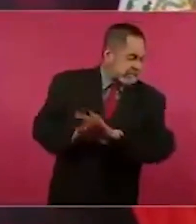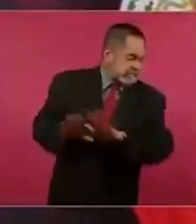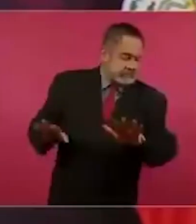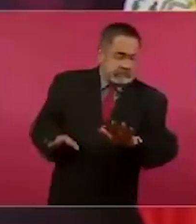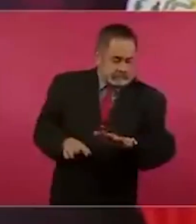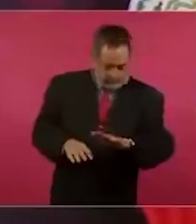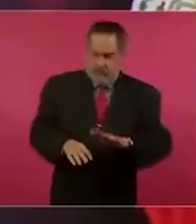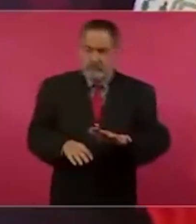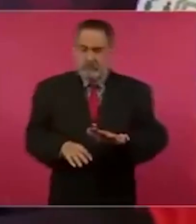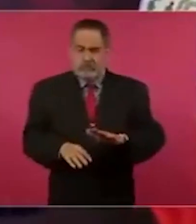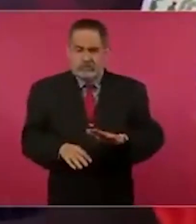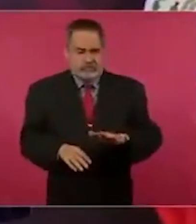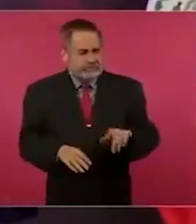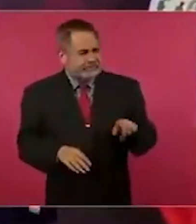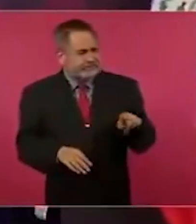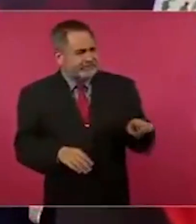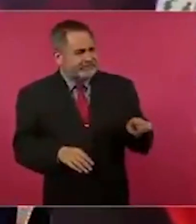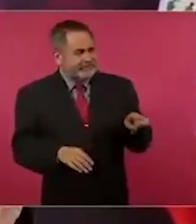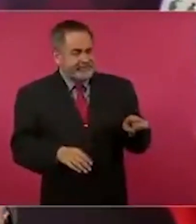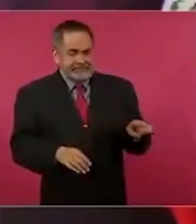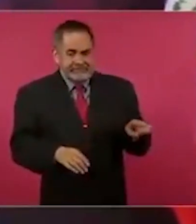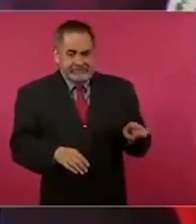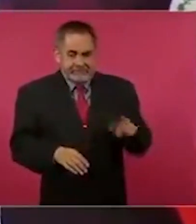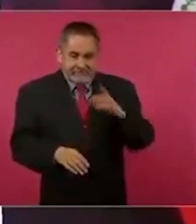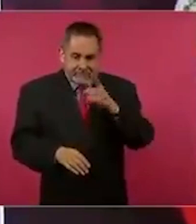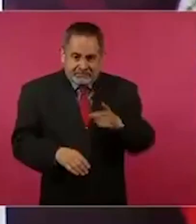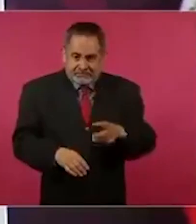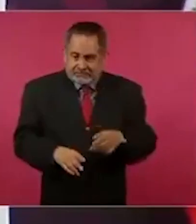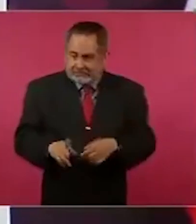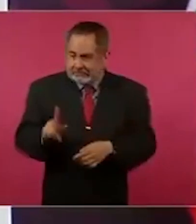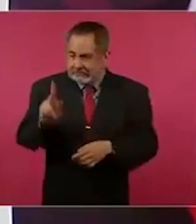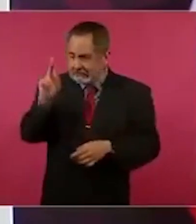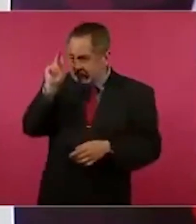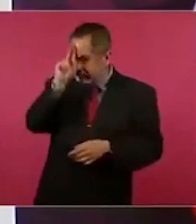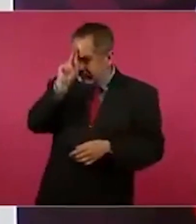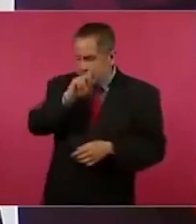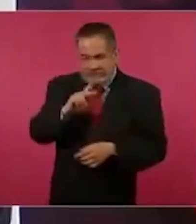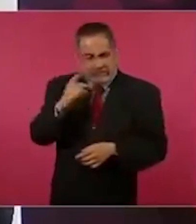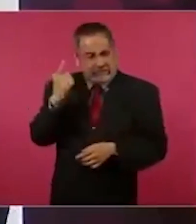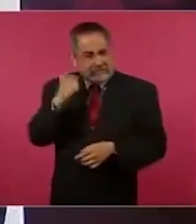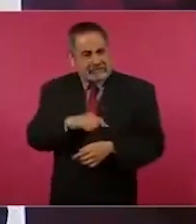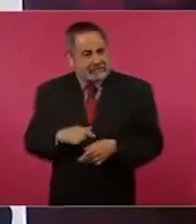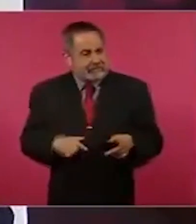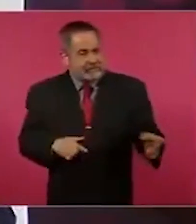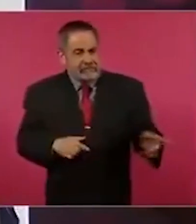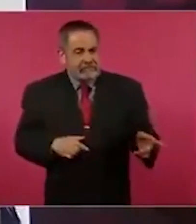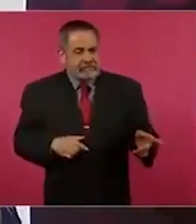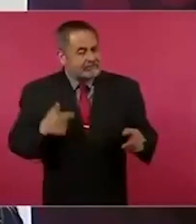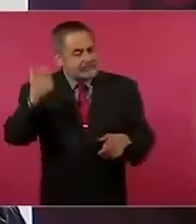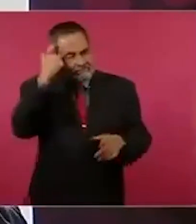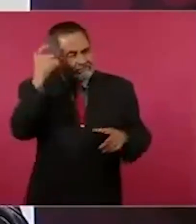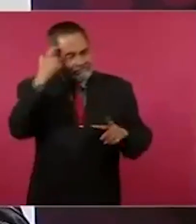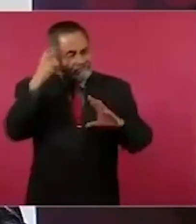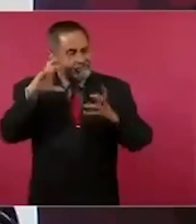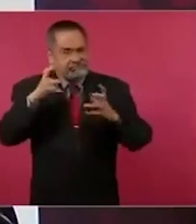tremenda, o sea, de descomposición.